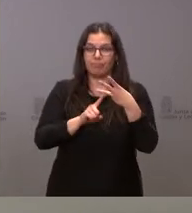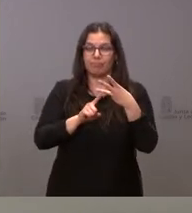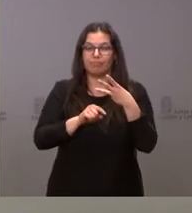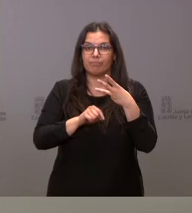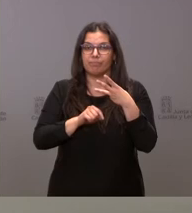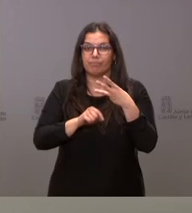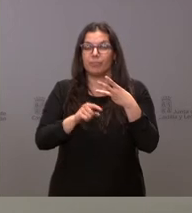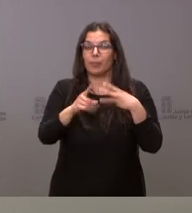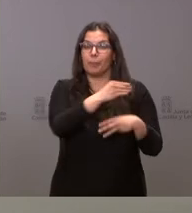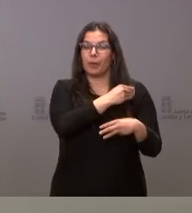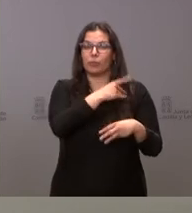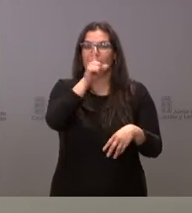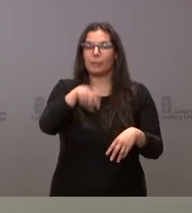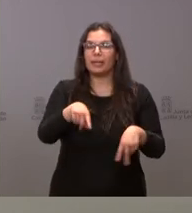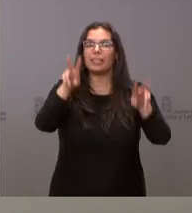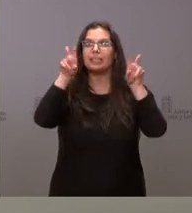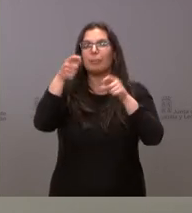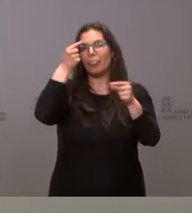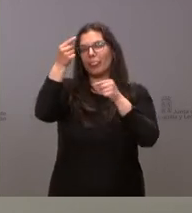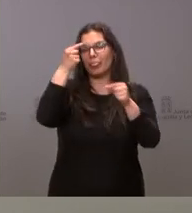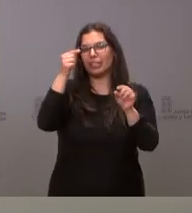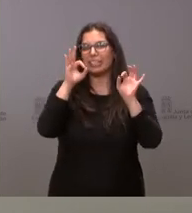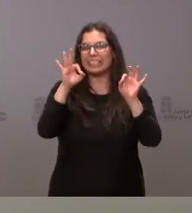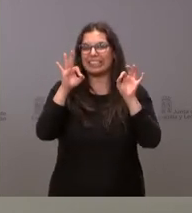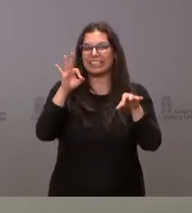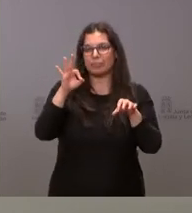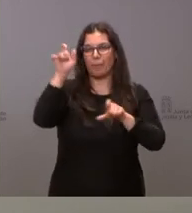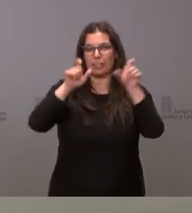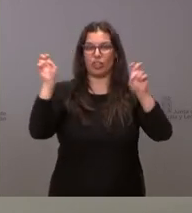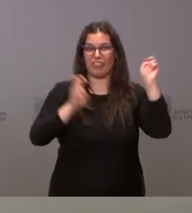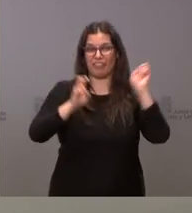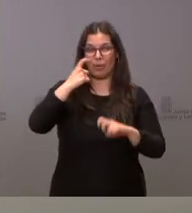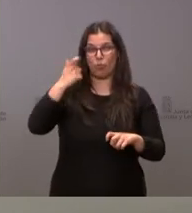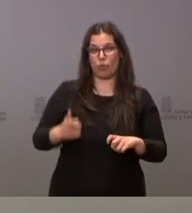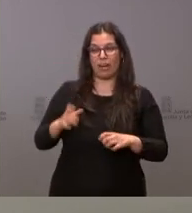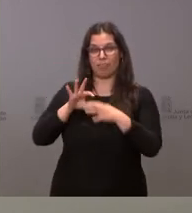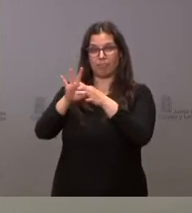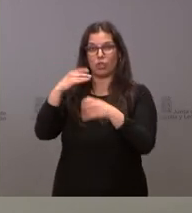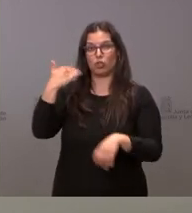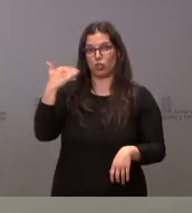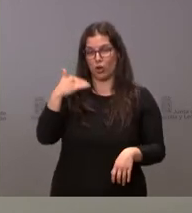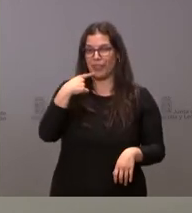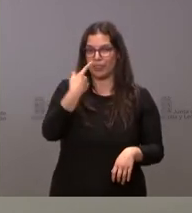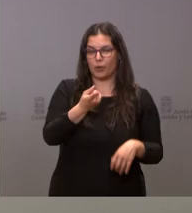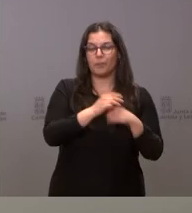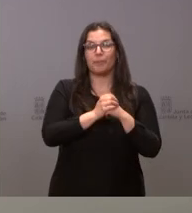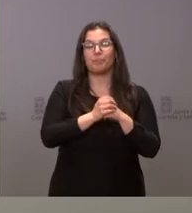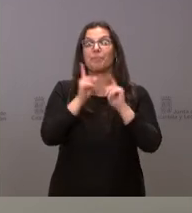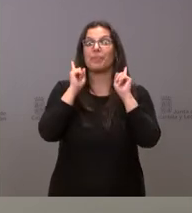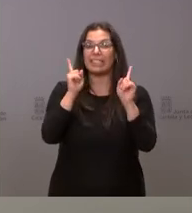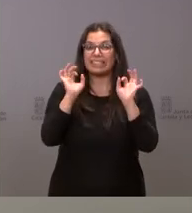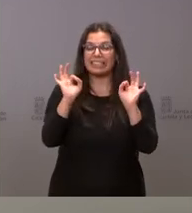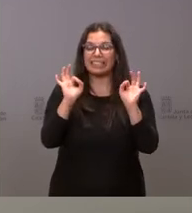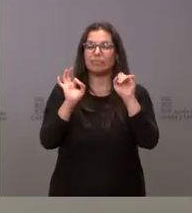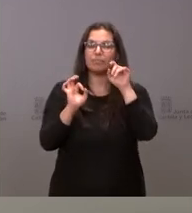me preguntaba usted alguno de los datos de Ucrania que pudieran afectar a Soria, pues, en el caso concreto